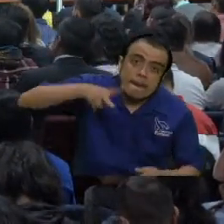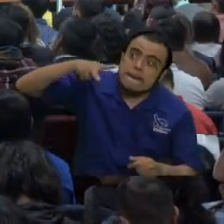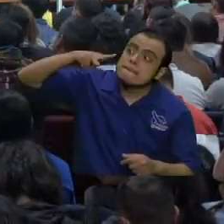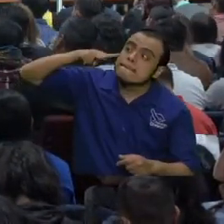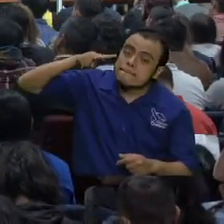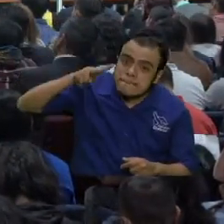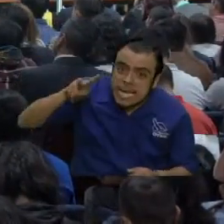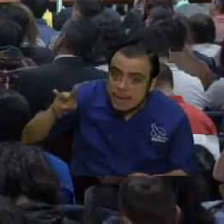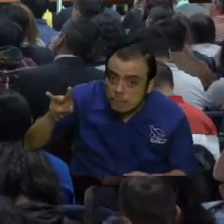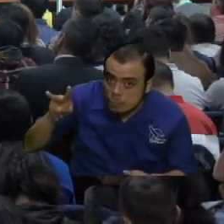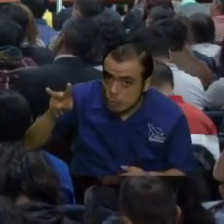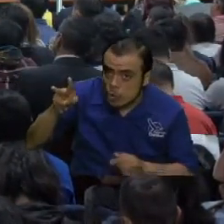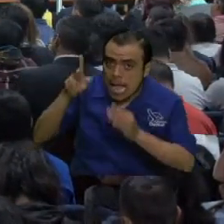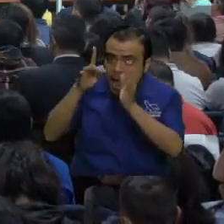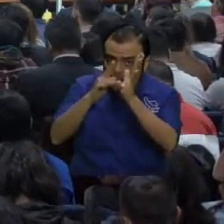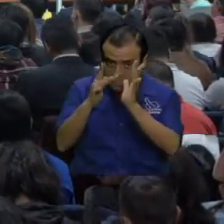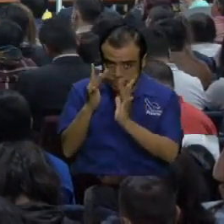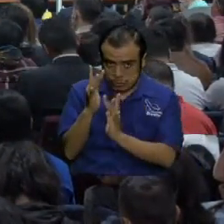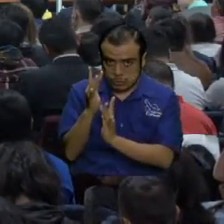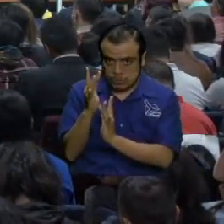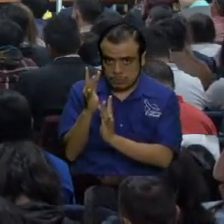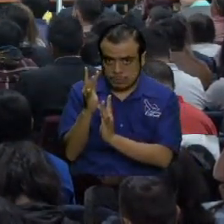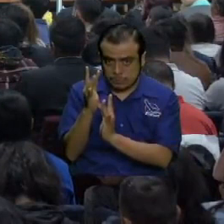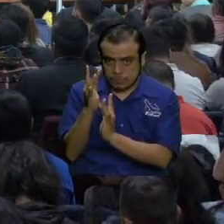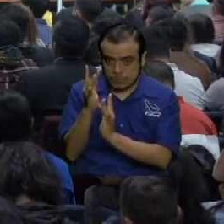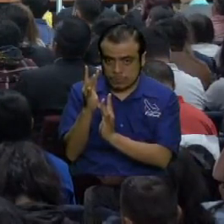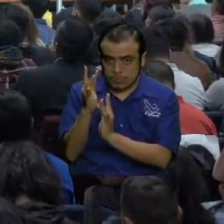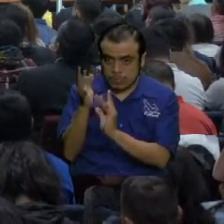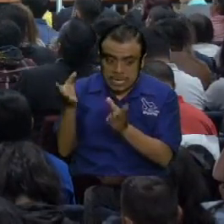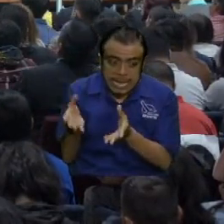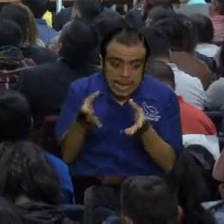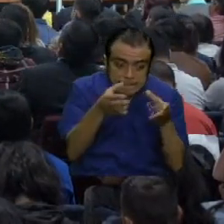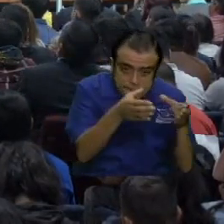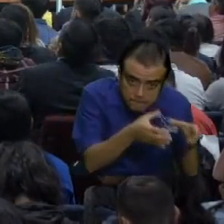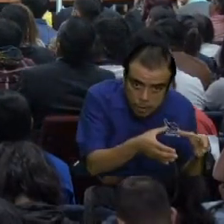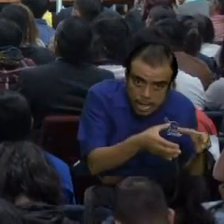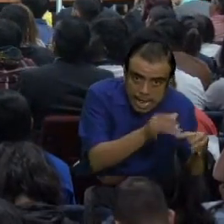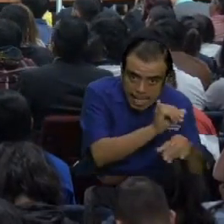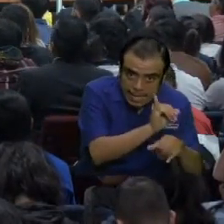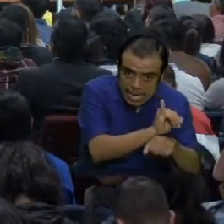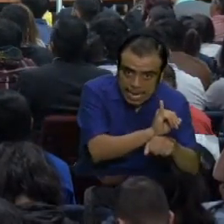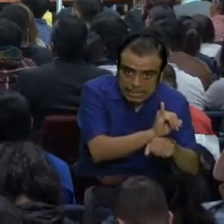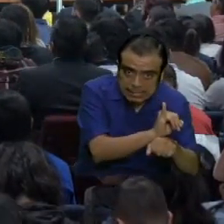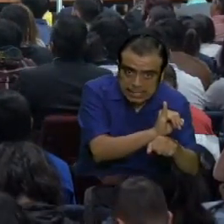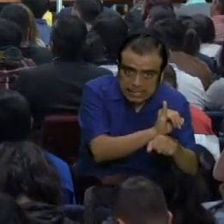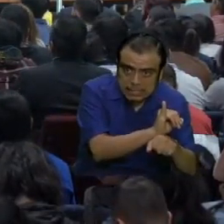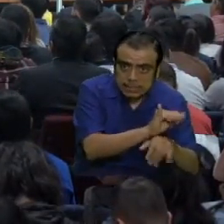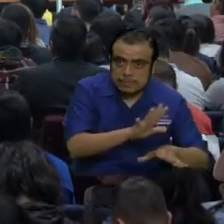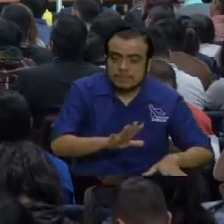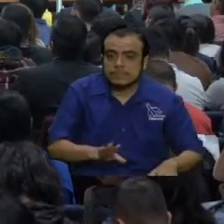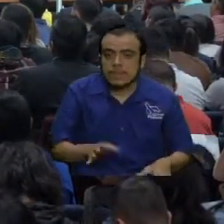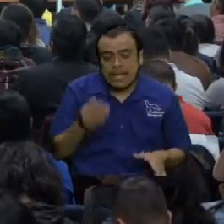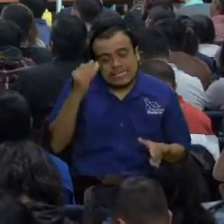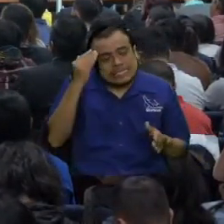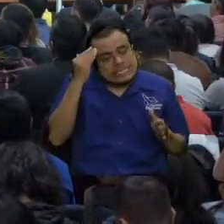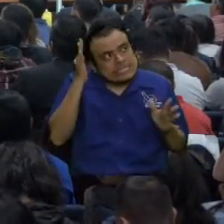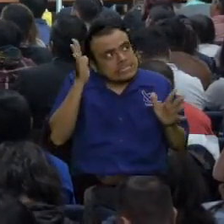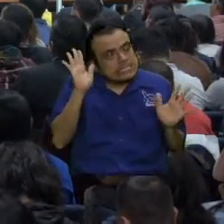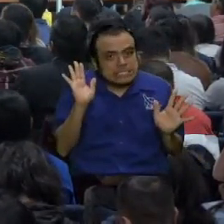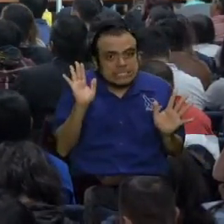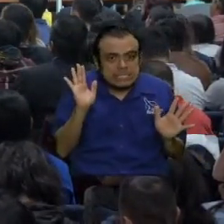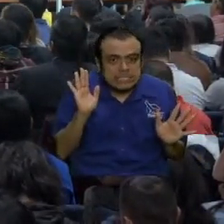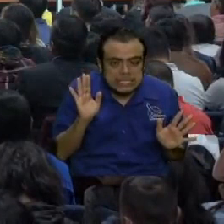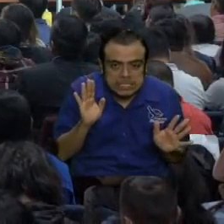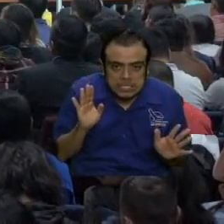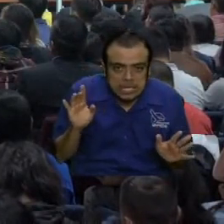Señor dejando a la iglesia. Bueno, es que no sé cómo decirlo porque